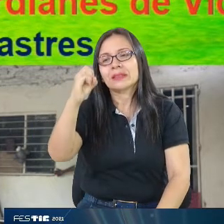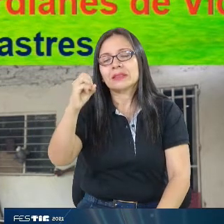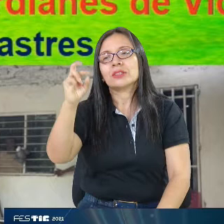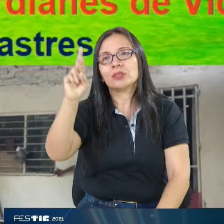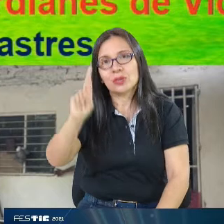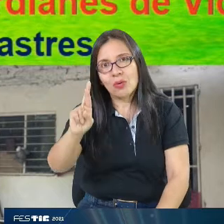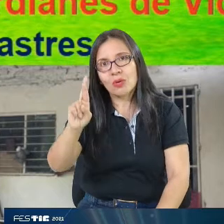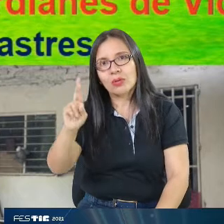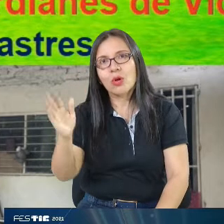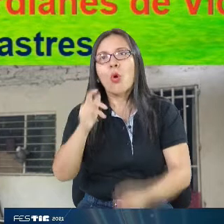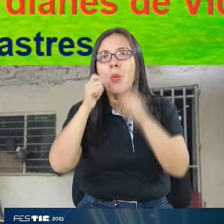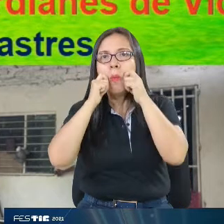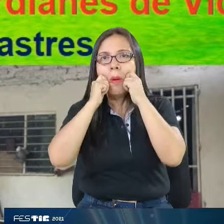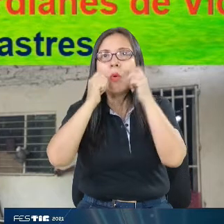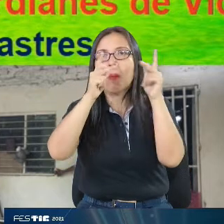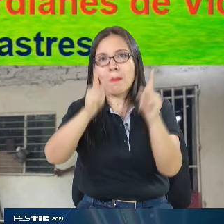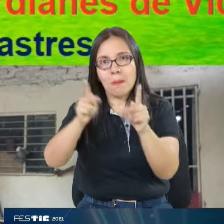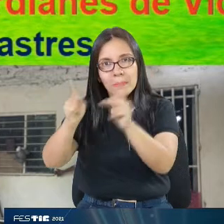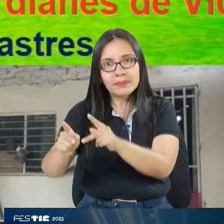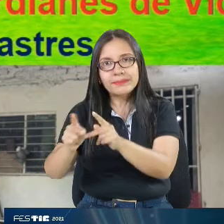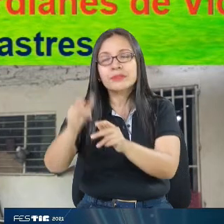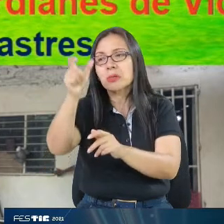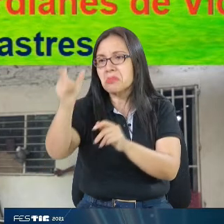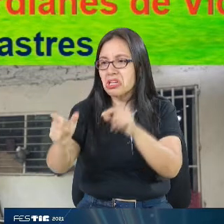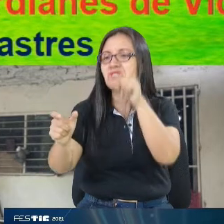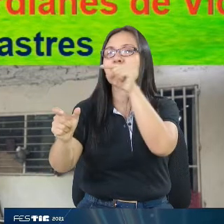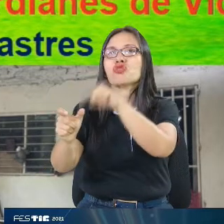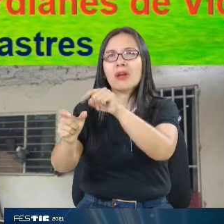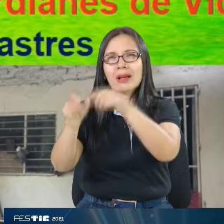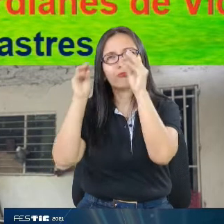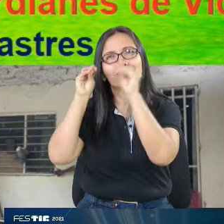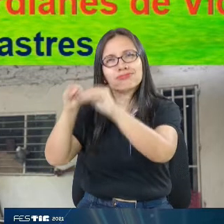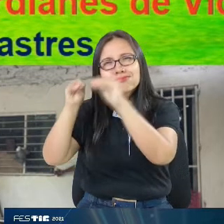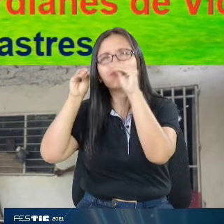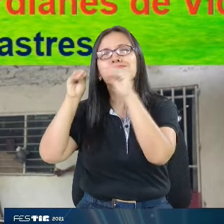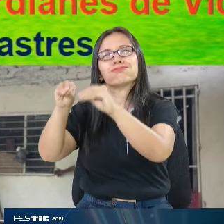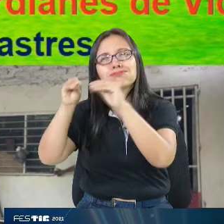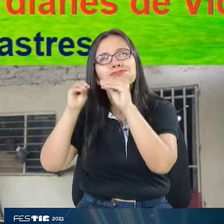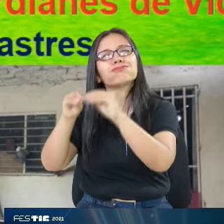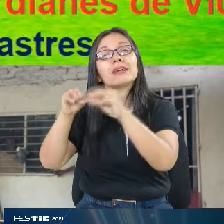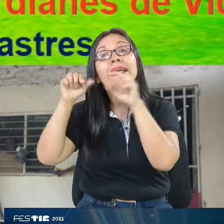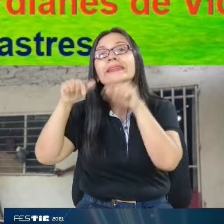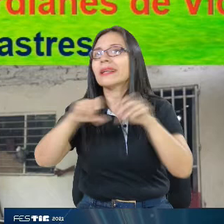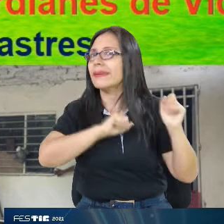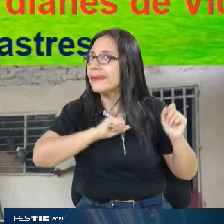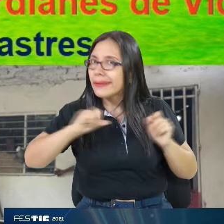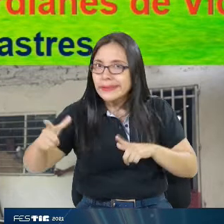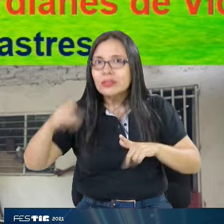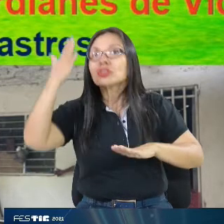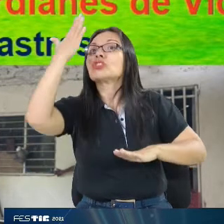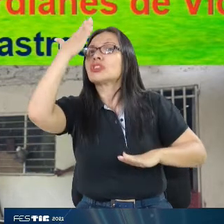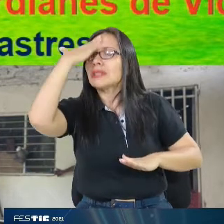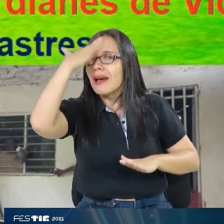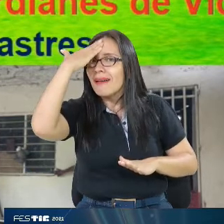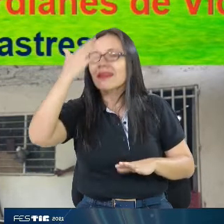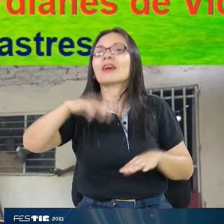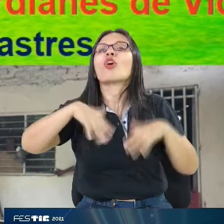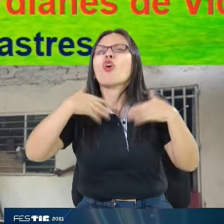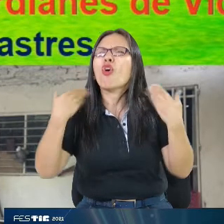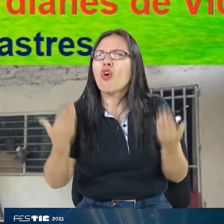que están capacitadas, formadas, que saben la responsabilidad de emitir una alerta. Y que hacen parte también de SATIC.